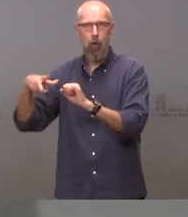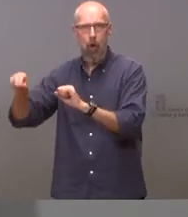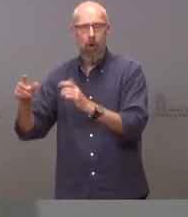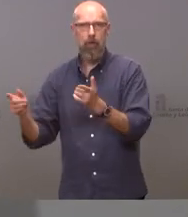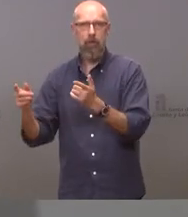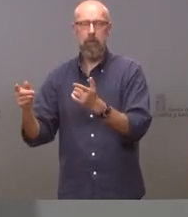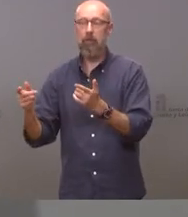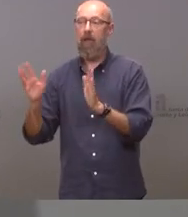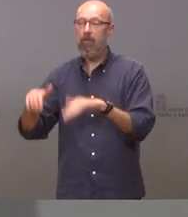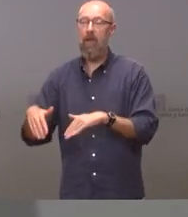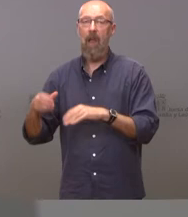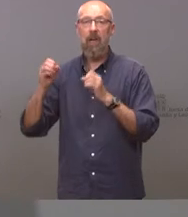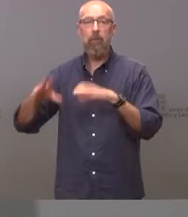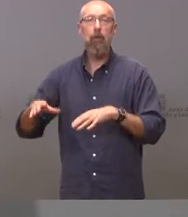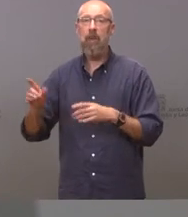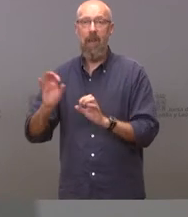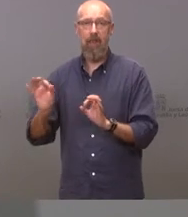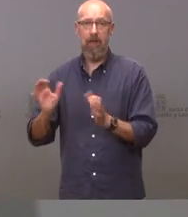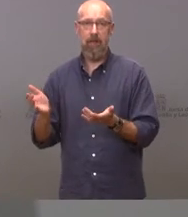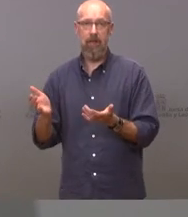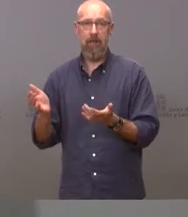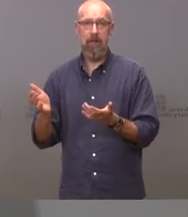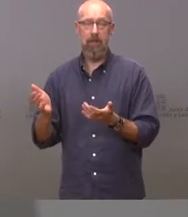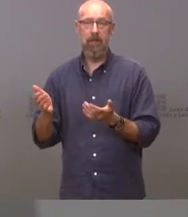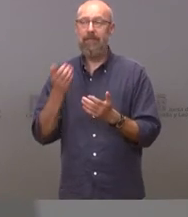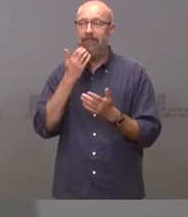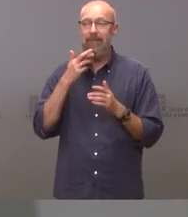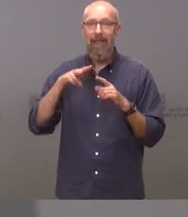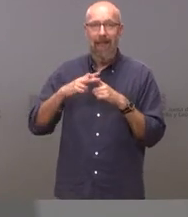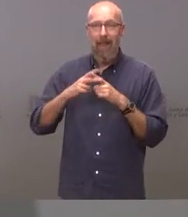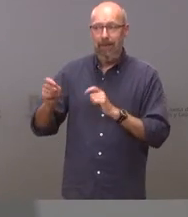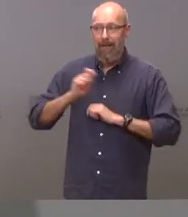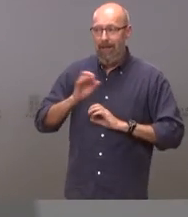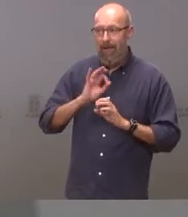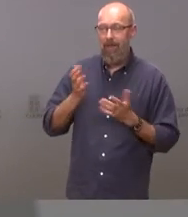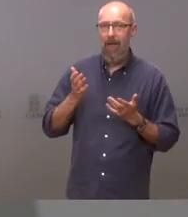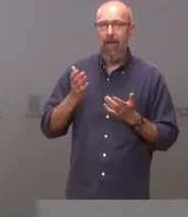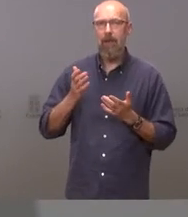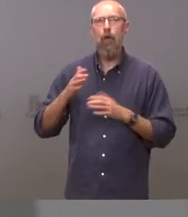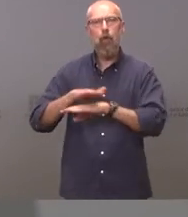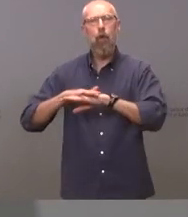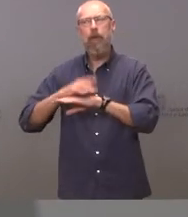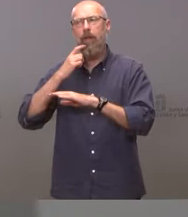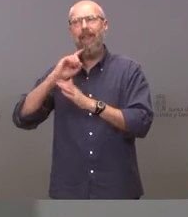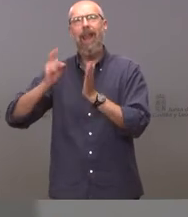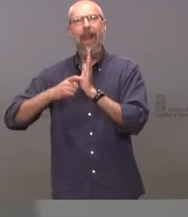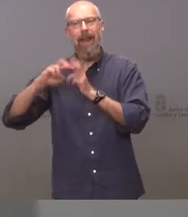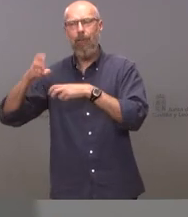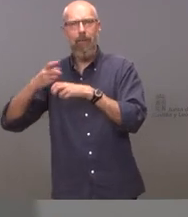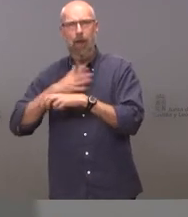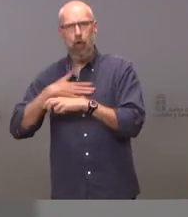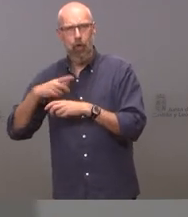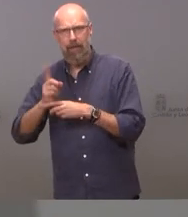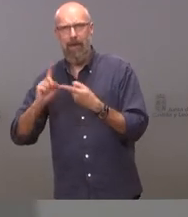es que es el gobierno quien se ha negado de manera reiterada a reformar la ley a mantener el estado de alarma a